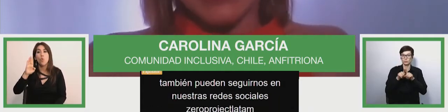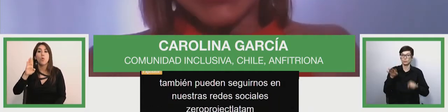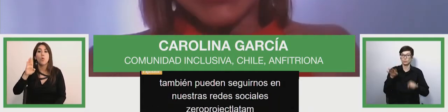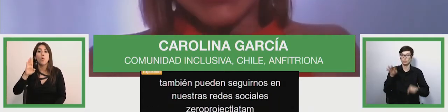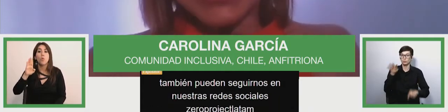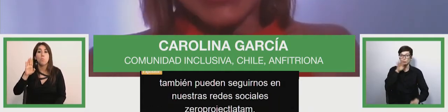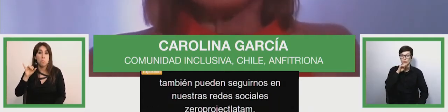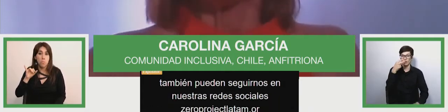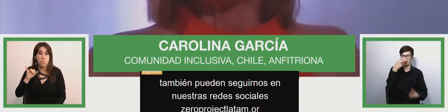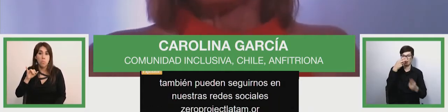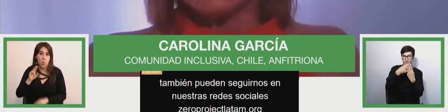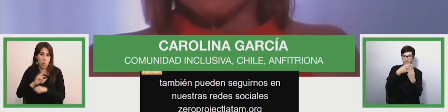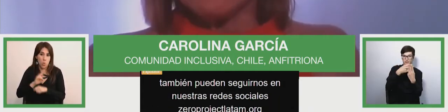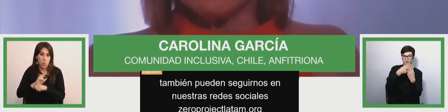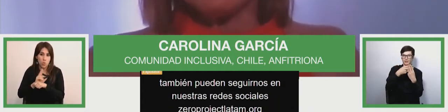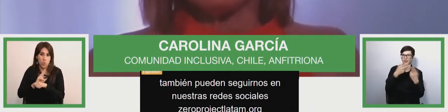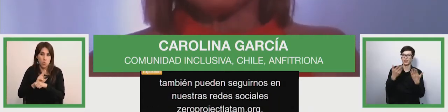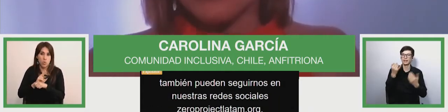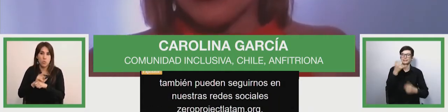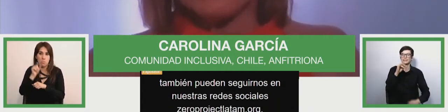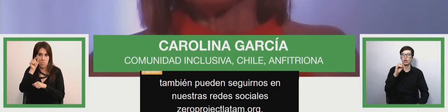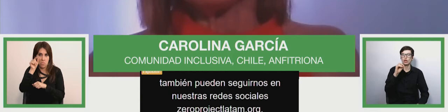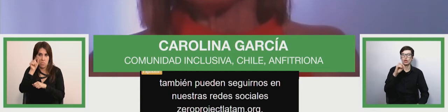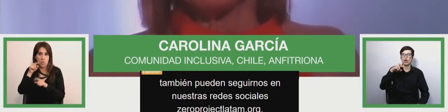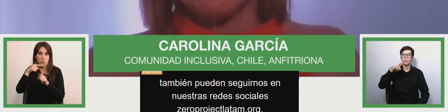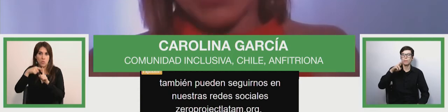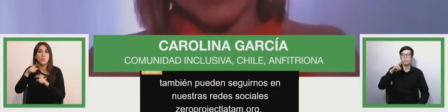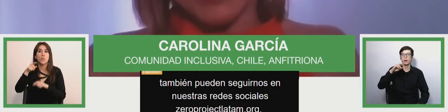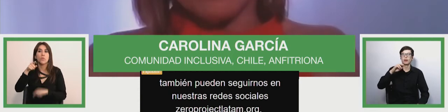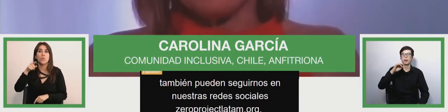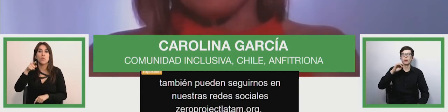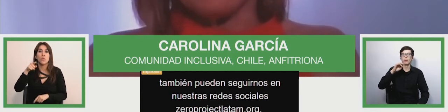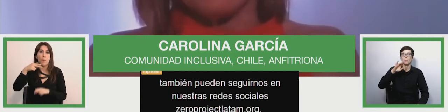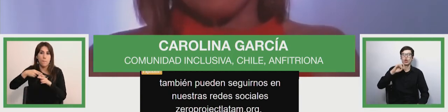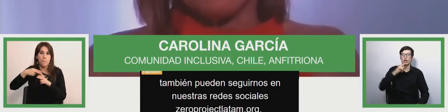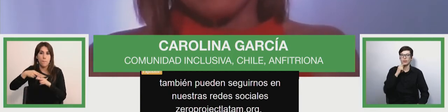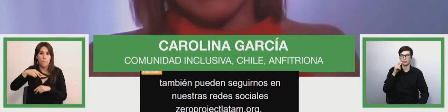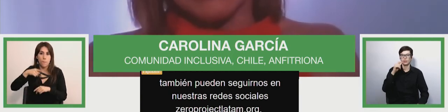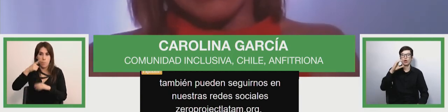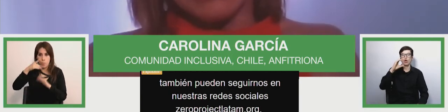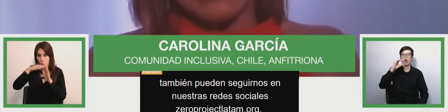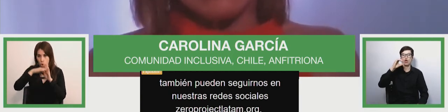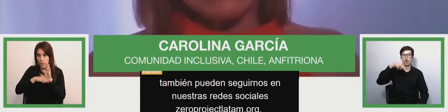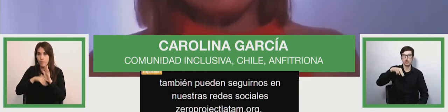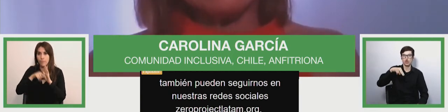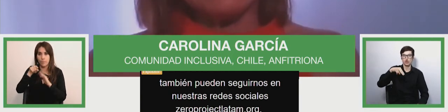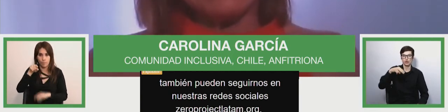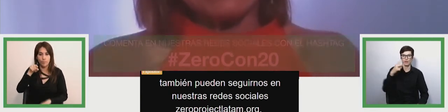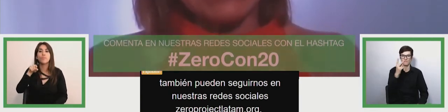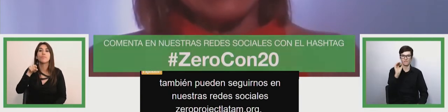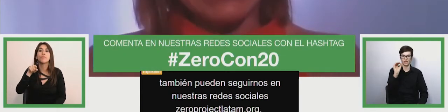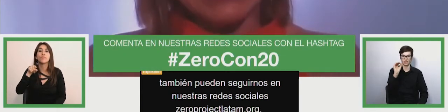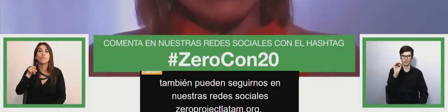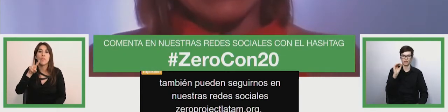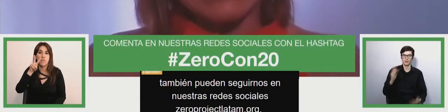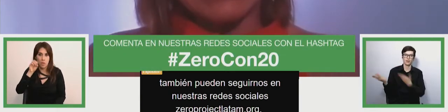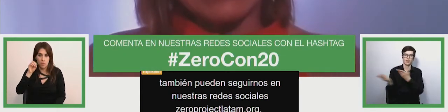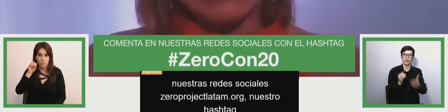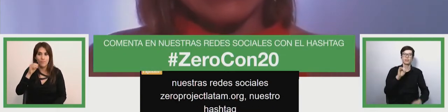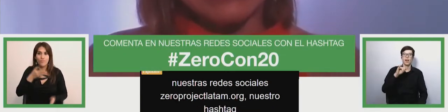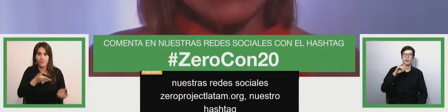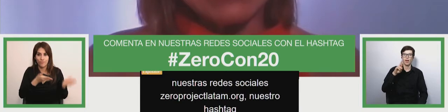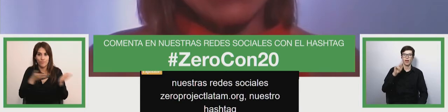que es hashtag CiroCon20. Adelante, Alejandra.